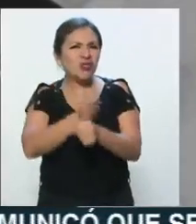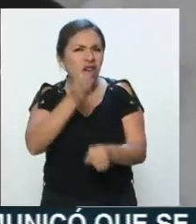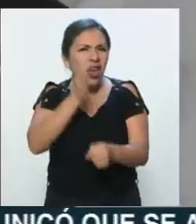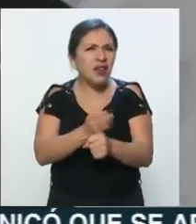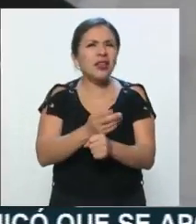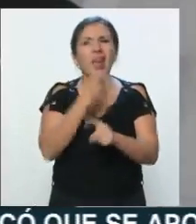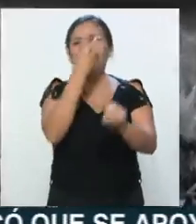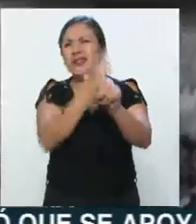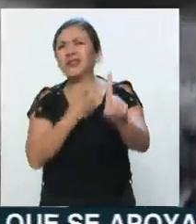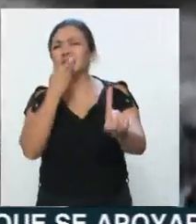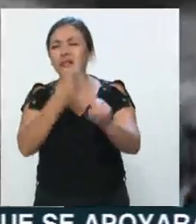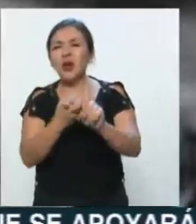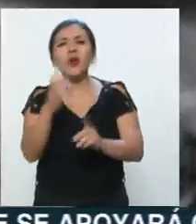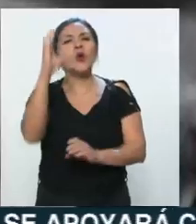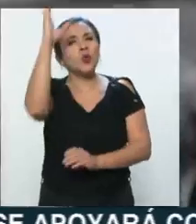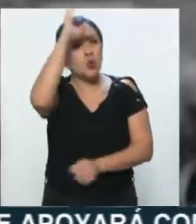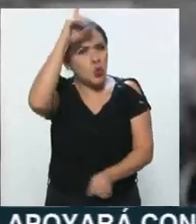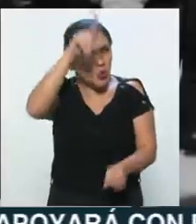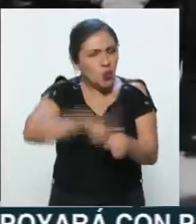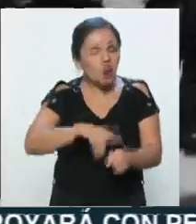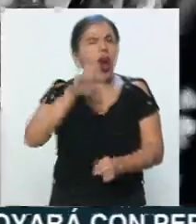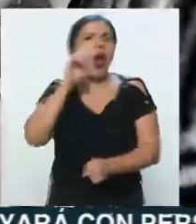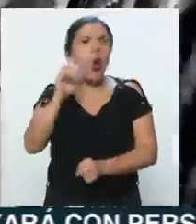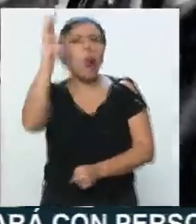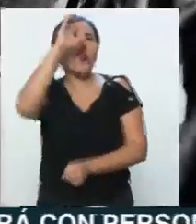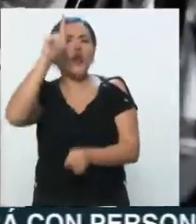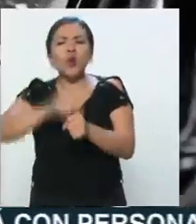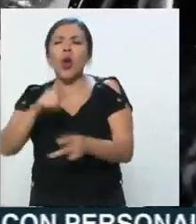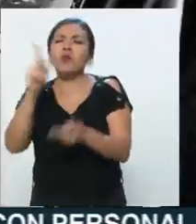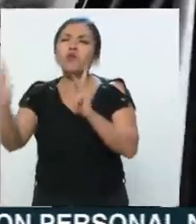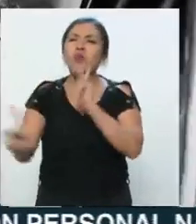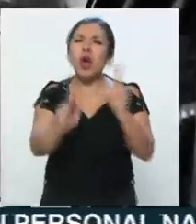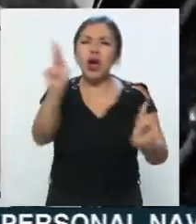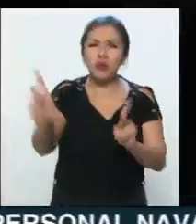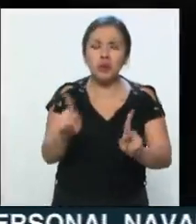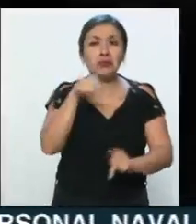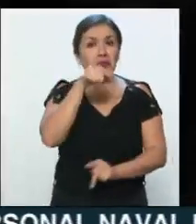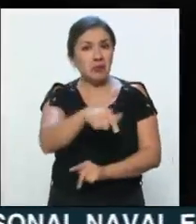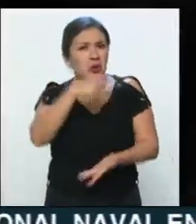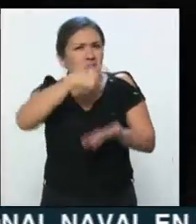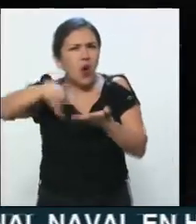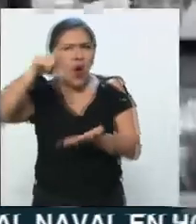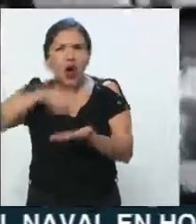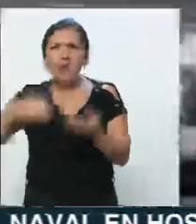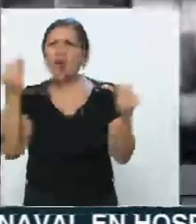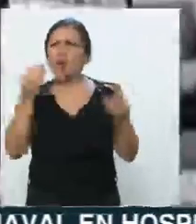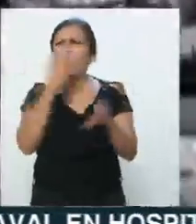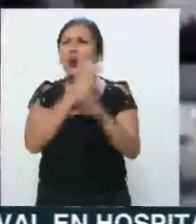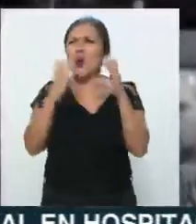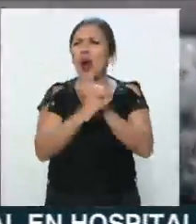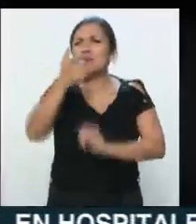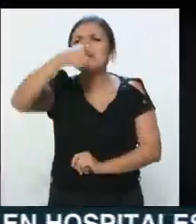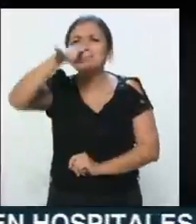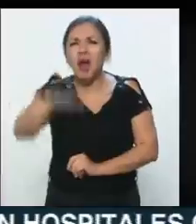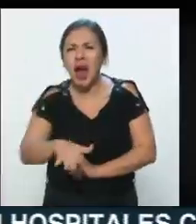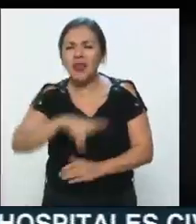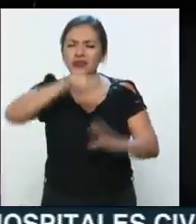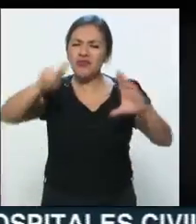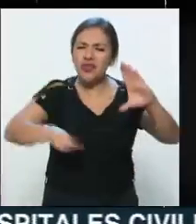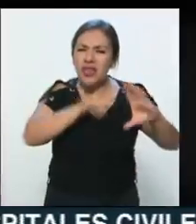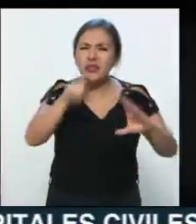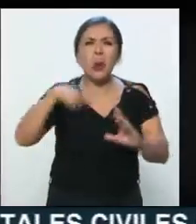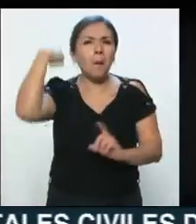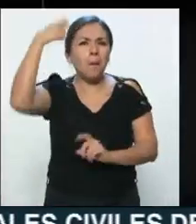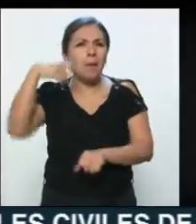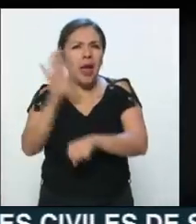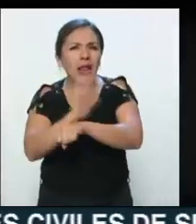tanto los temas de la alta cultura como los de cultura popular. Gran coleccionista de baratijas, discos, películas y a lo que más amor le